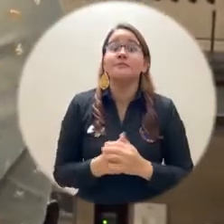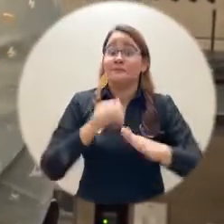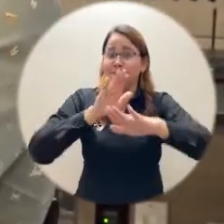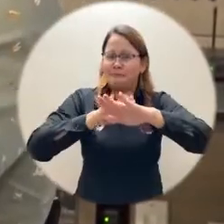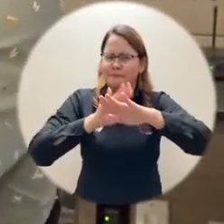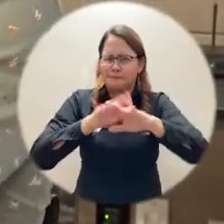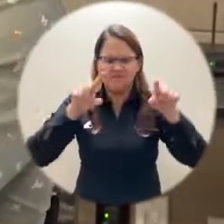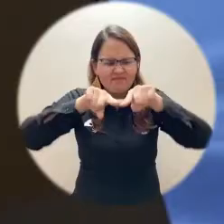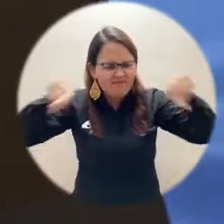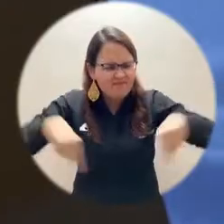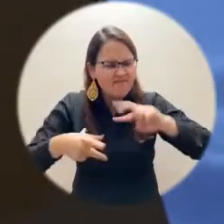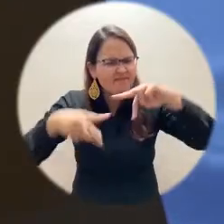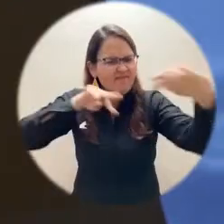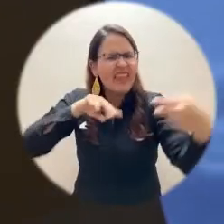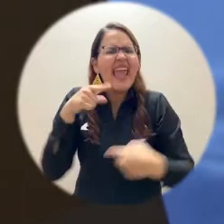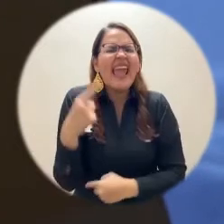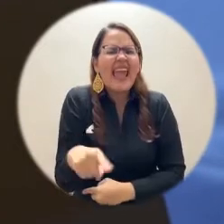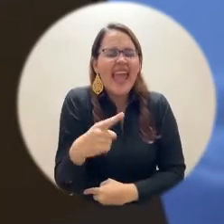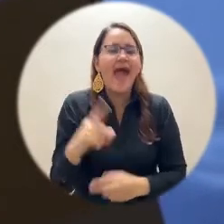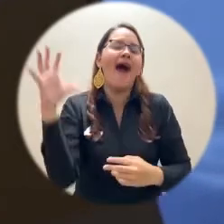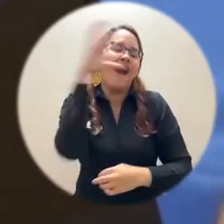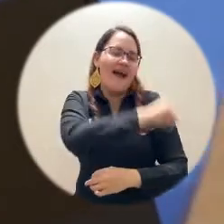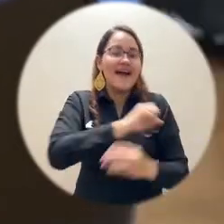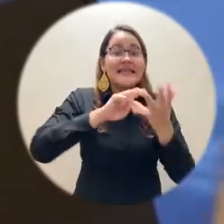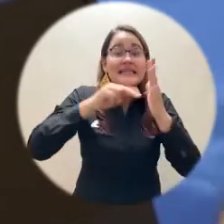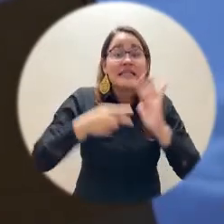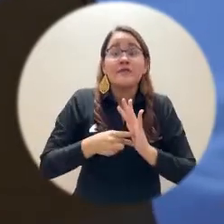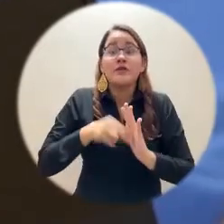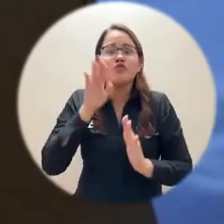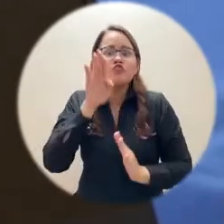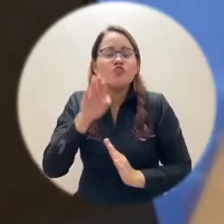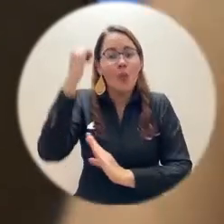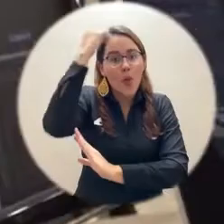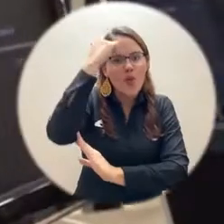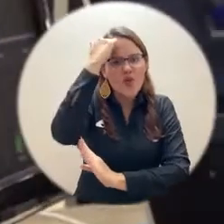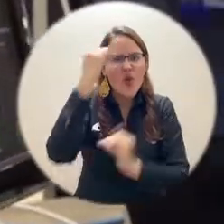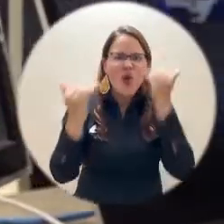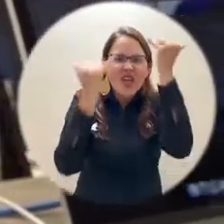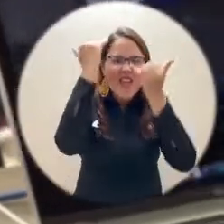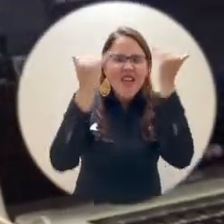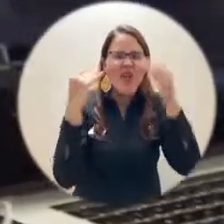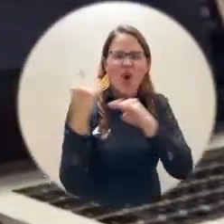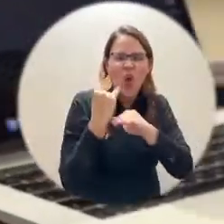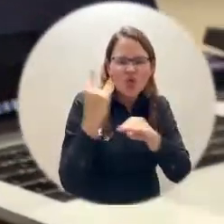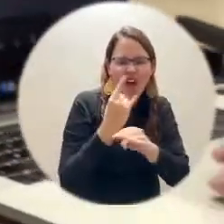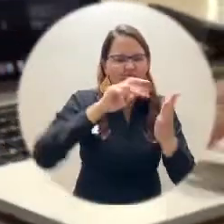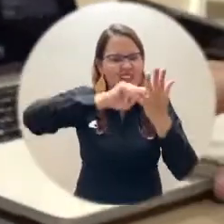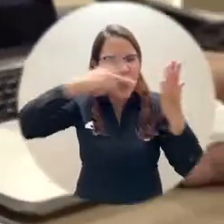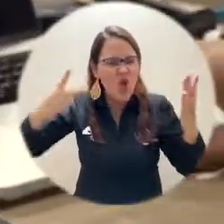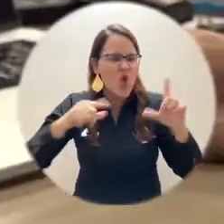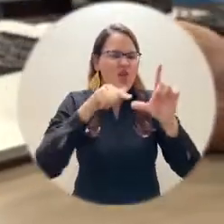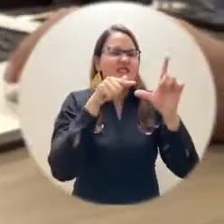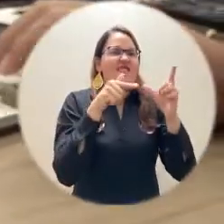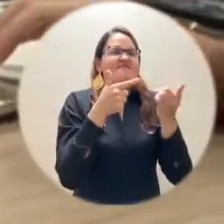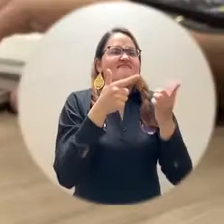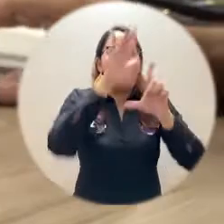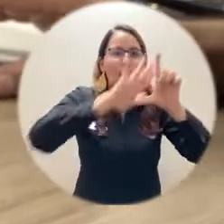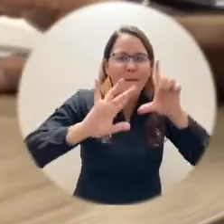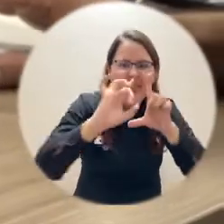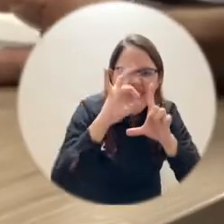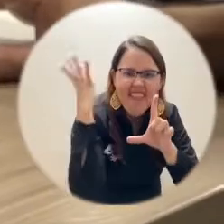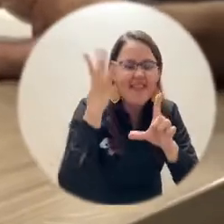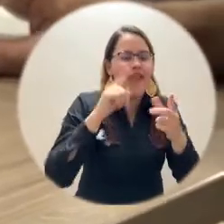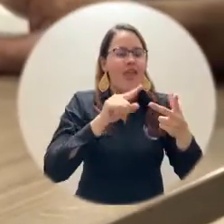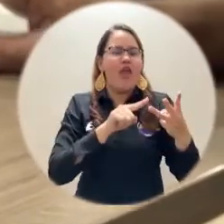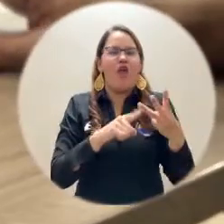al aula tradicional, le da la posibilidad al docente de hacer uso de la tecnología para condensar el conocimiento en videos, infografías,